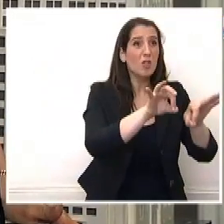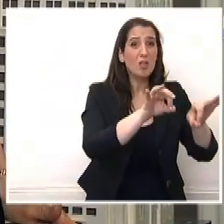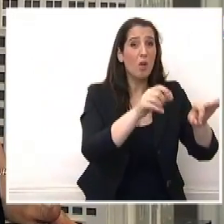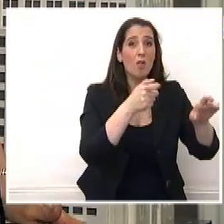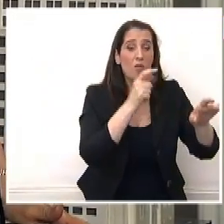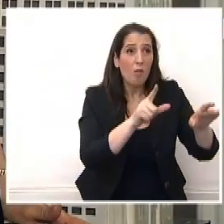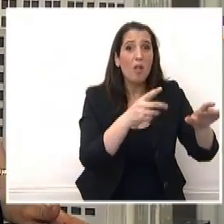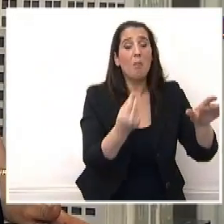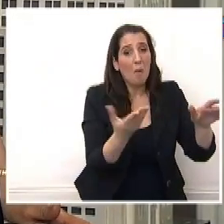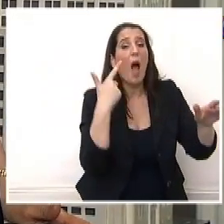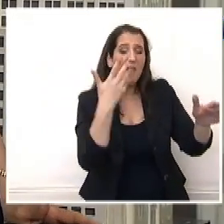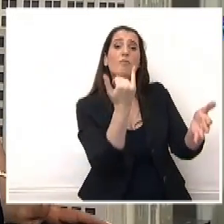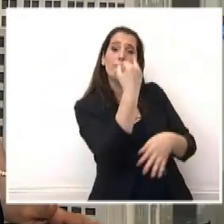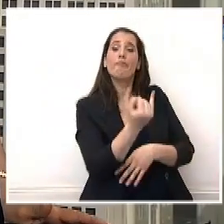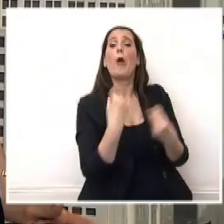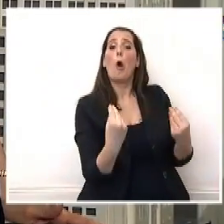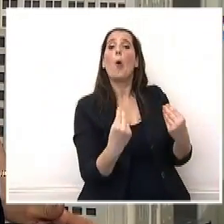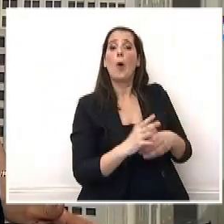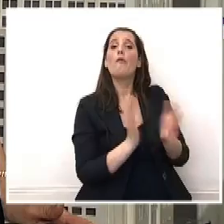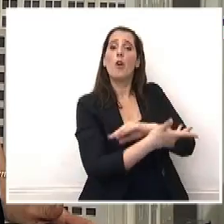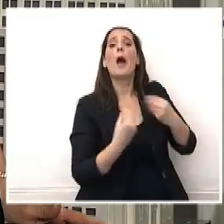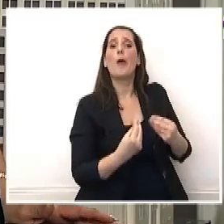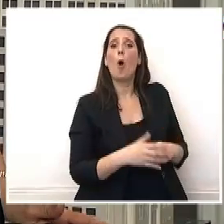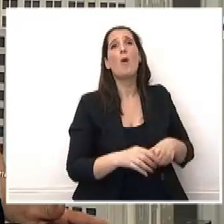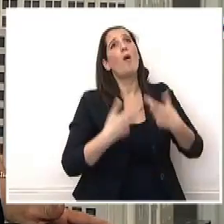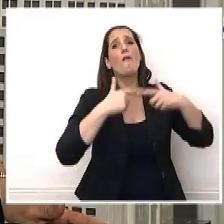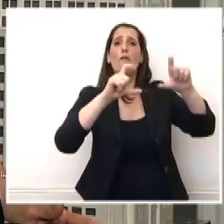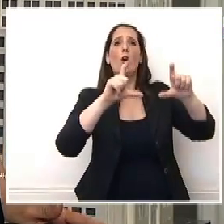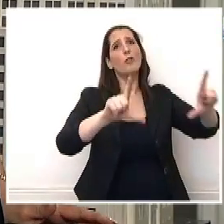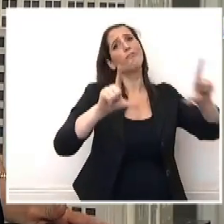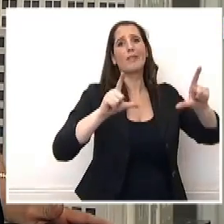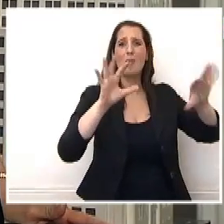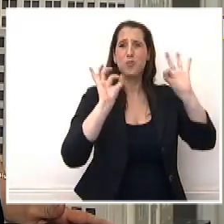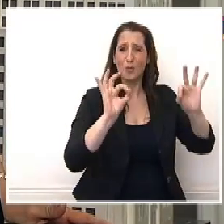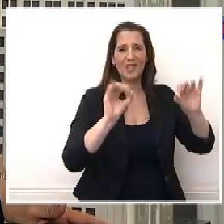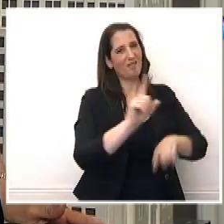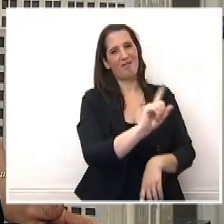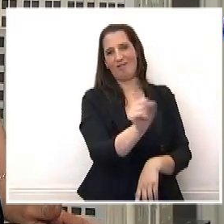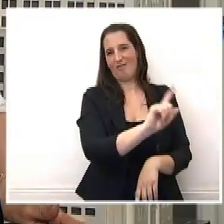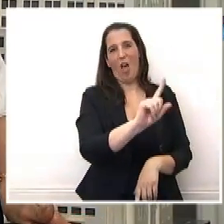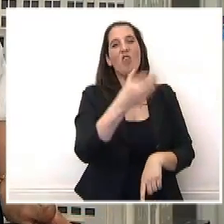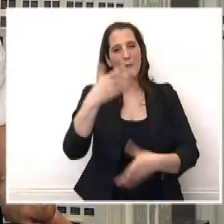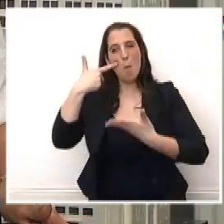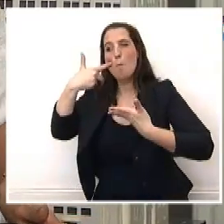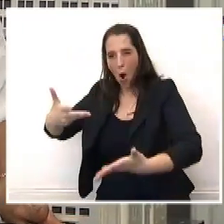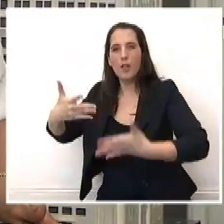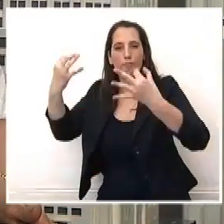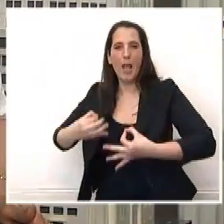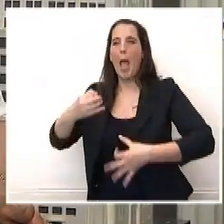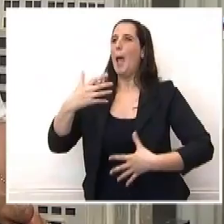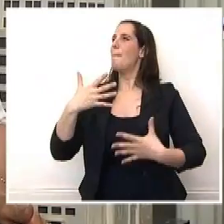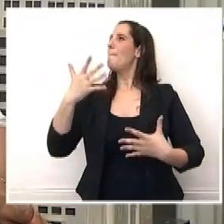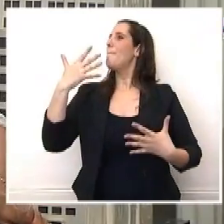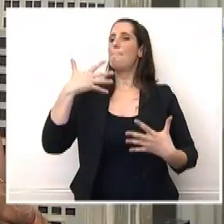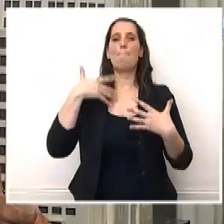ni una campaña de marketing, ni elegir un color. Es el país y la patria son algo más que una foto, un color